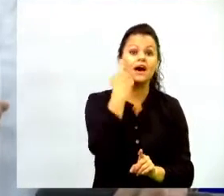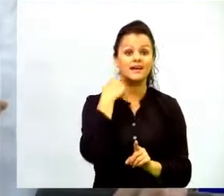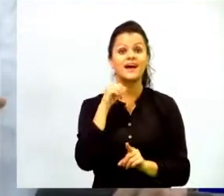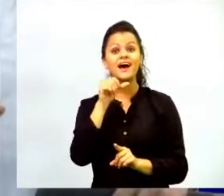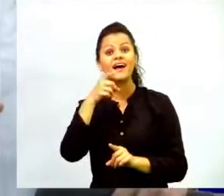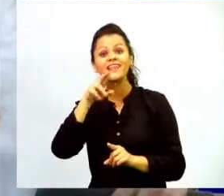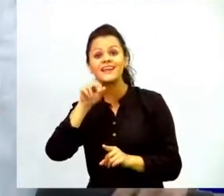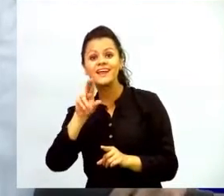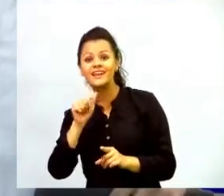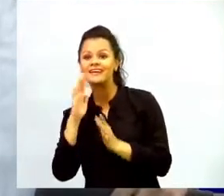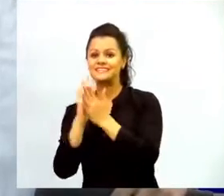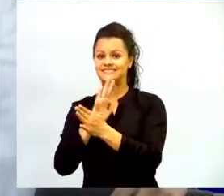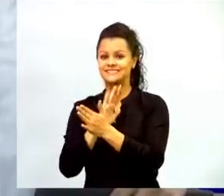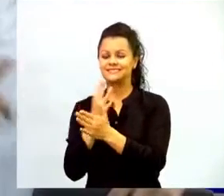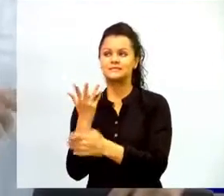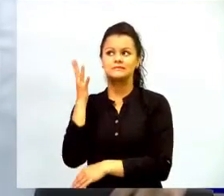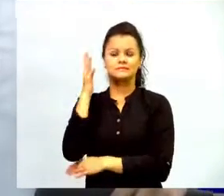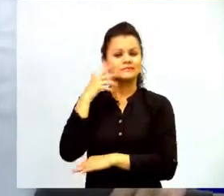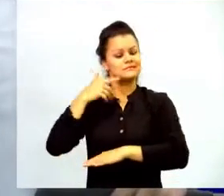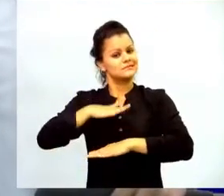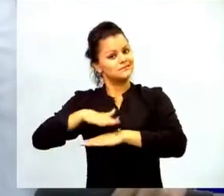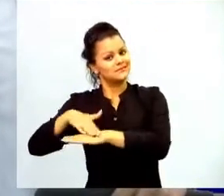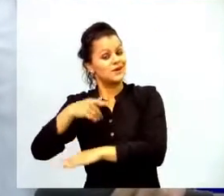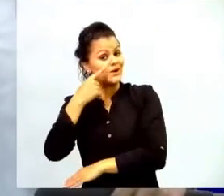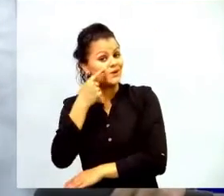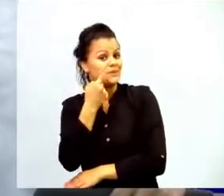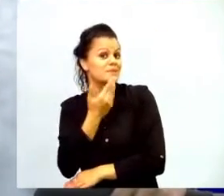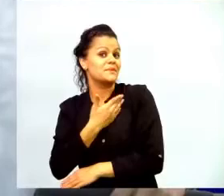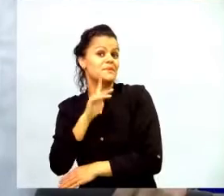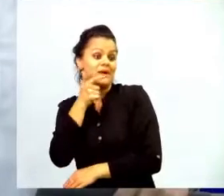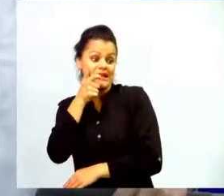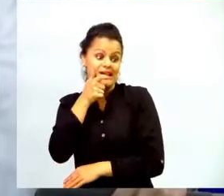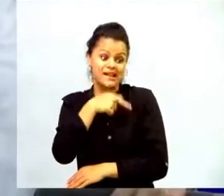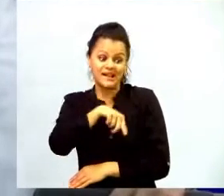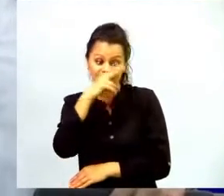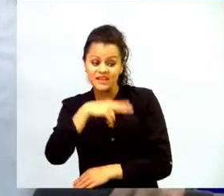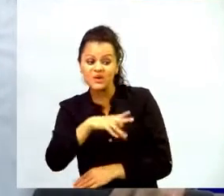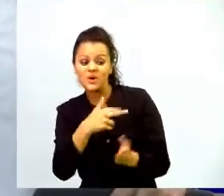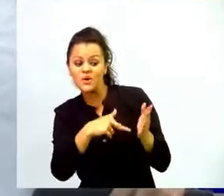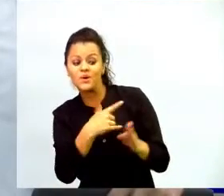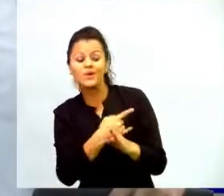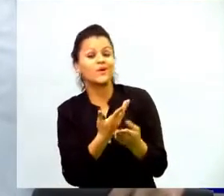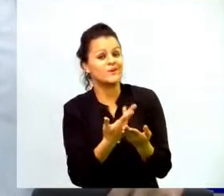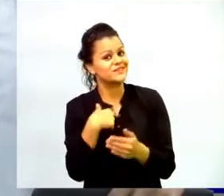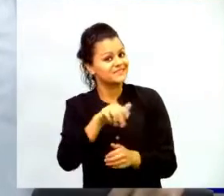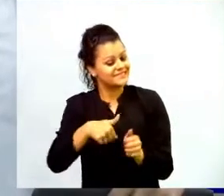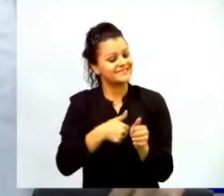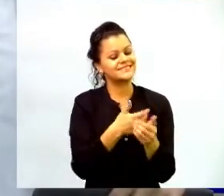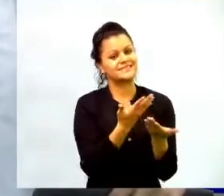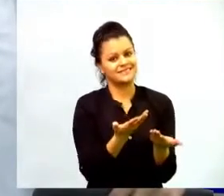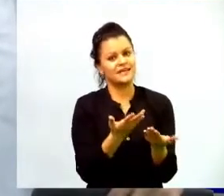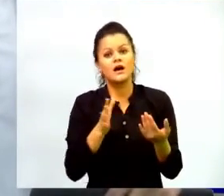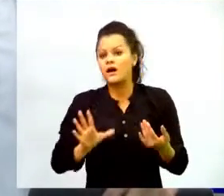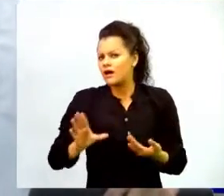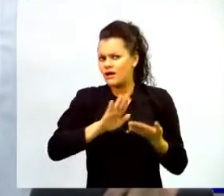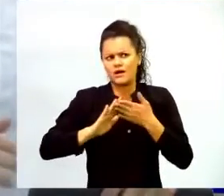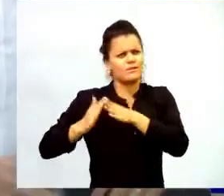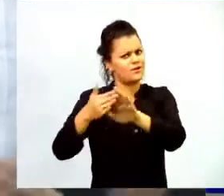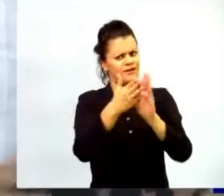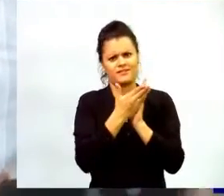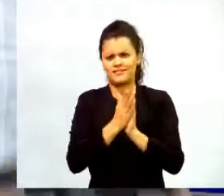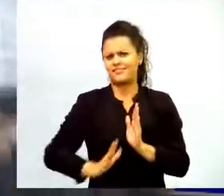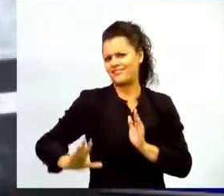daba una charla en TIC Confío los padres de familia también son fundamentales toda la comunidad educativa debe estar vinculada a este proceso de formación